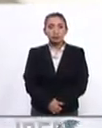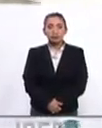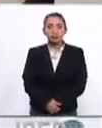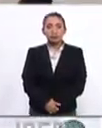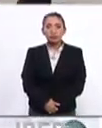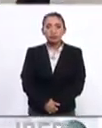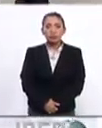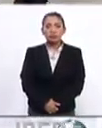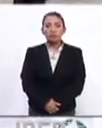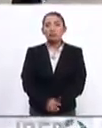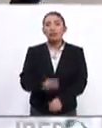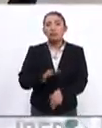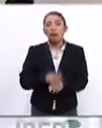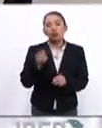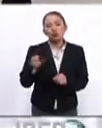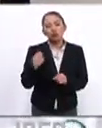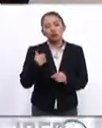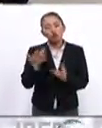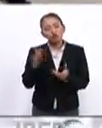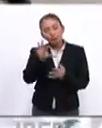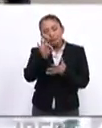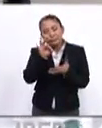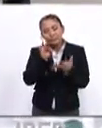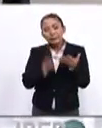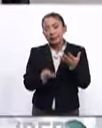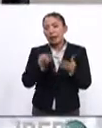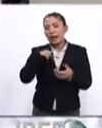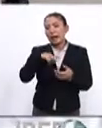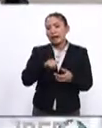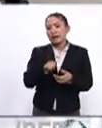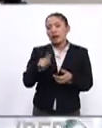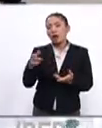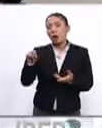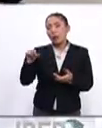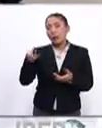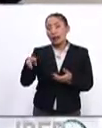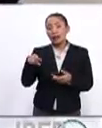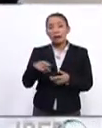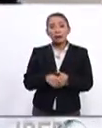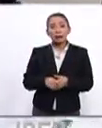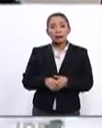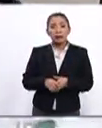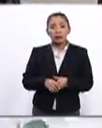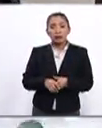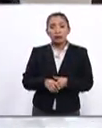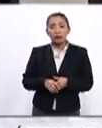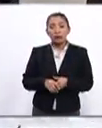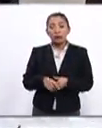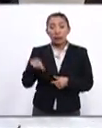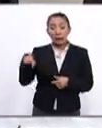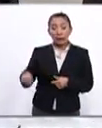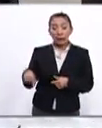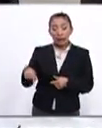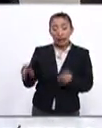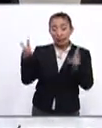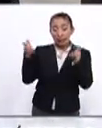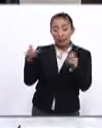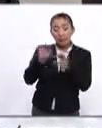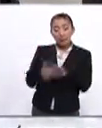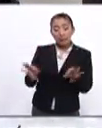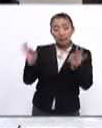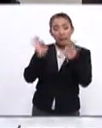exacto y sobre todo también hay que rescatar Ana Cristina que acá el tema